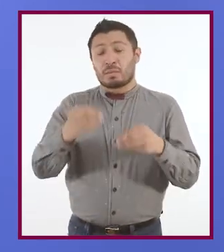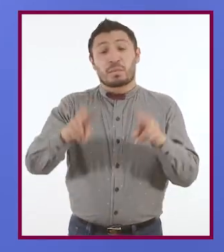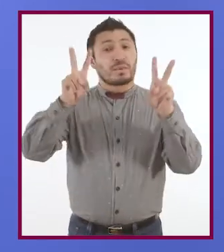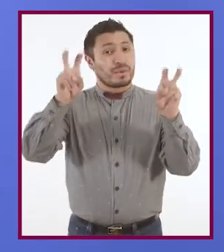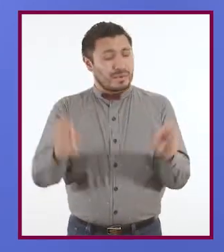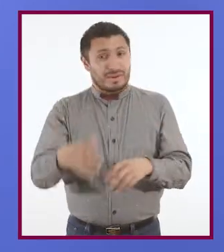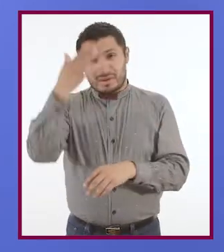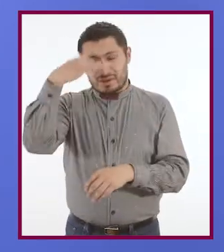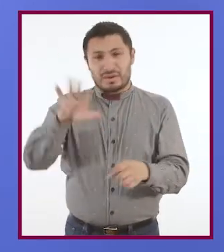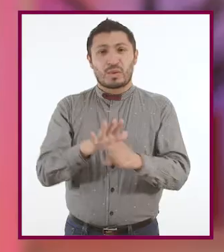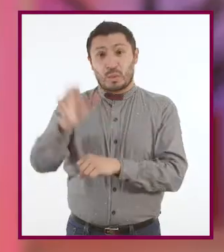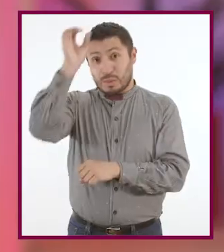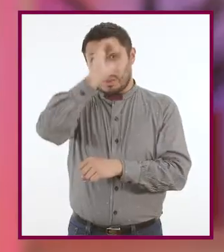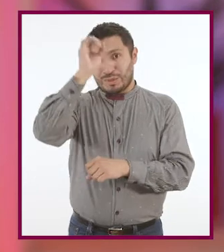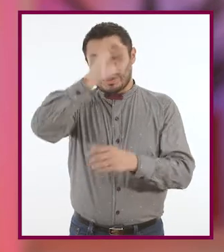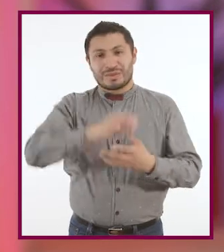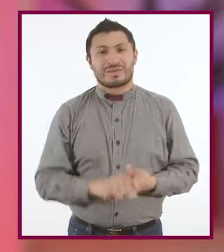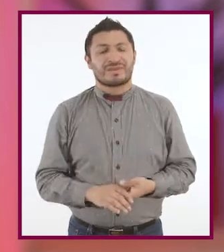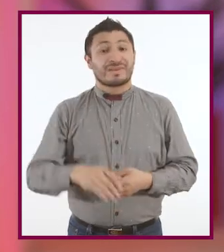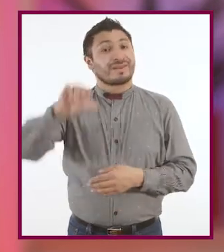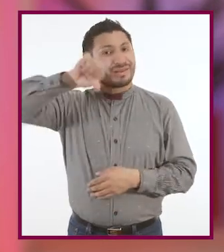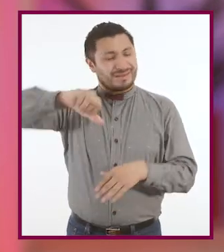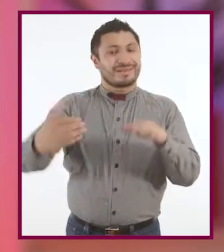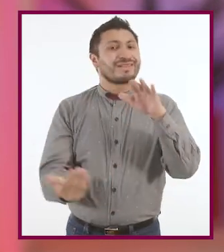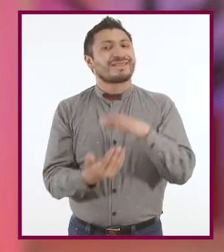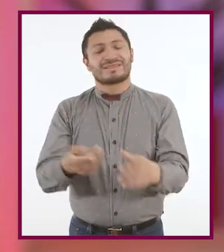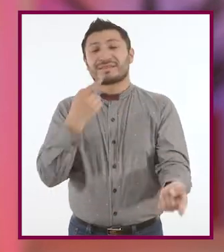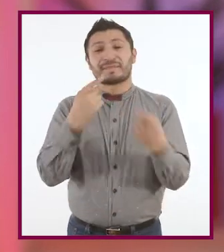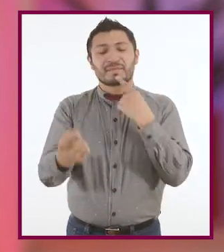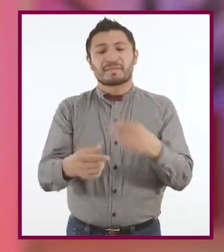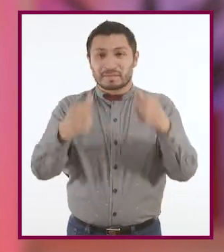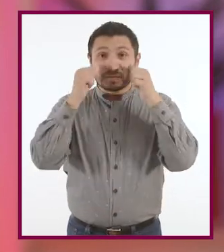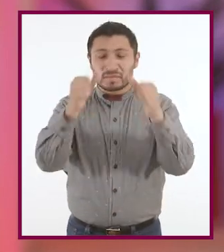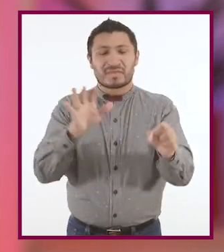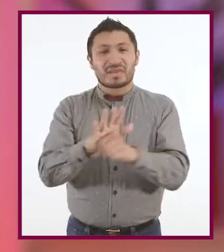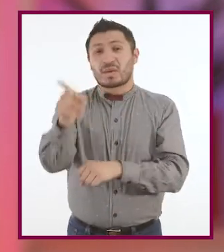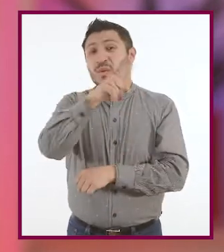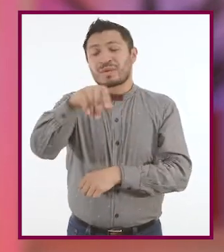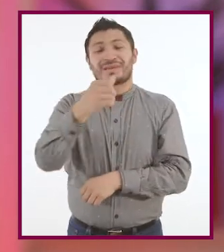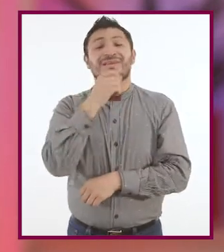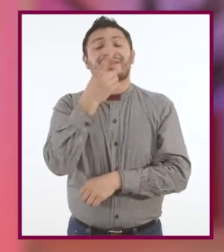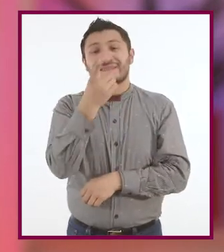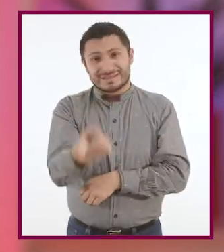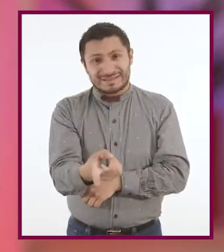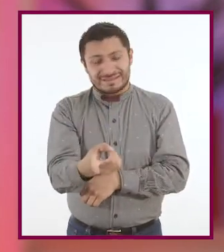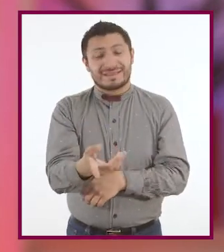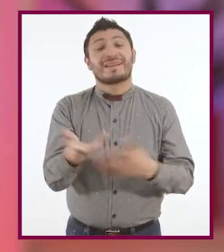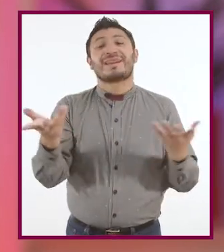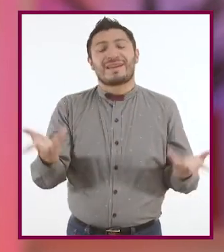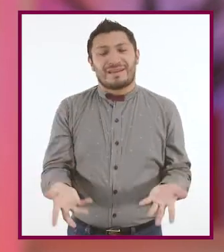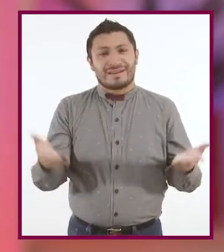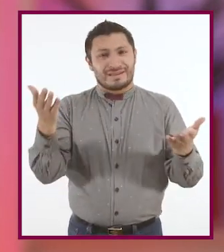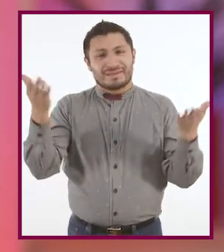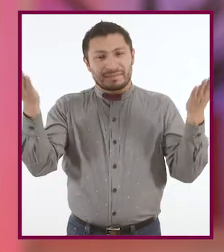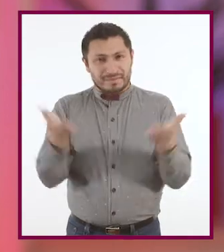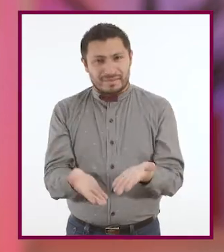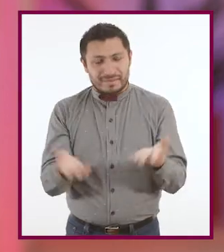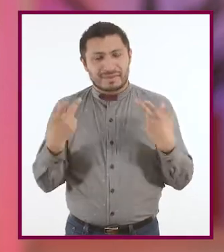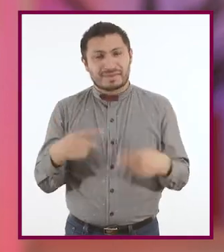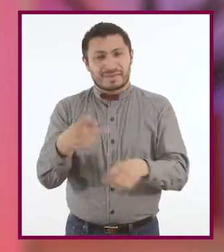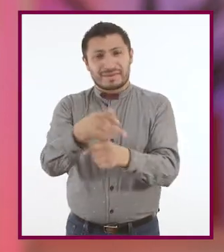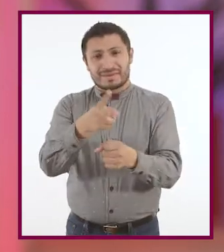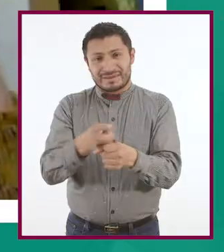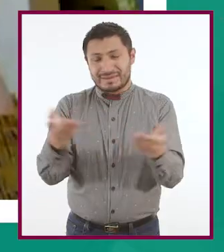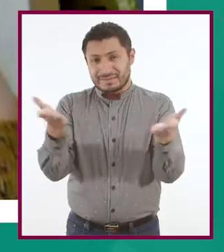tema y en saber qué piensan. Y como esta mesa de diálogo es para escuchar lo que ustedes nos tienen que decir, vamos con las presentaciones de nuestros